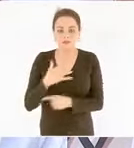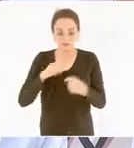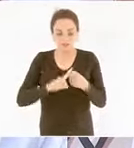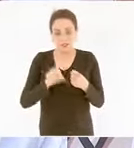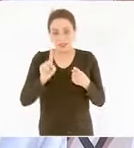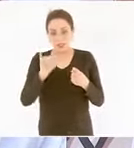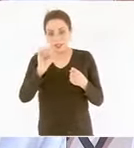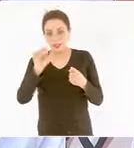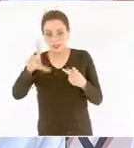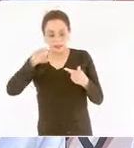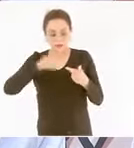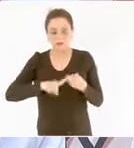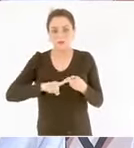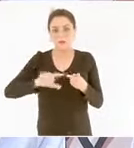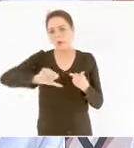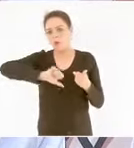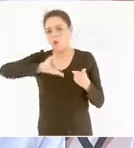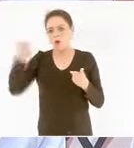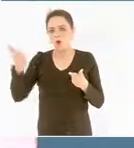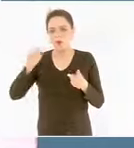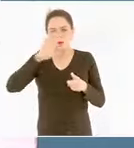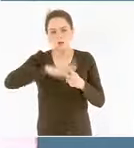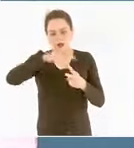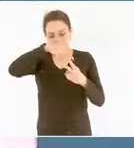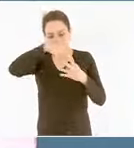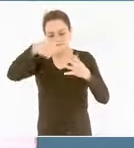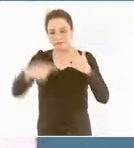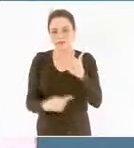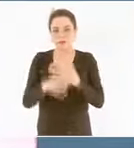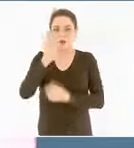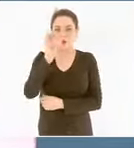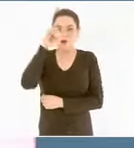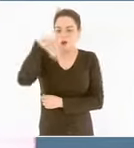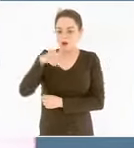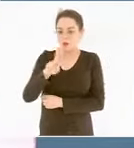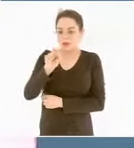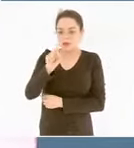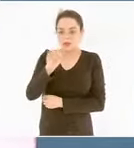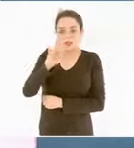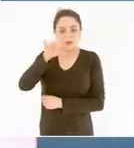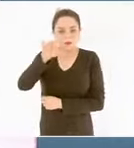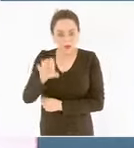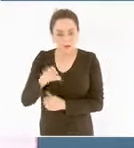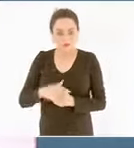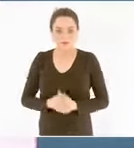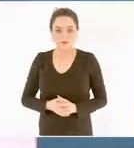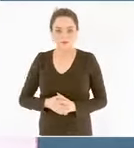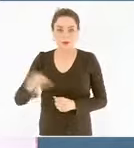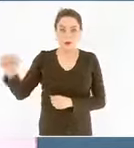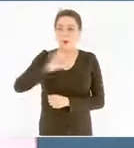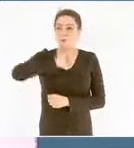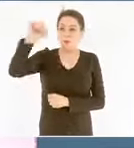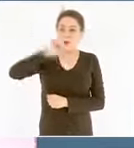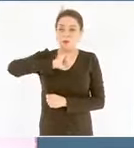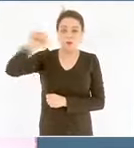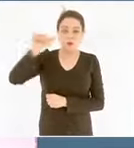y de otros combustibles se acabaron los gasolinazos